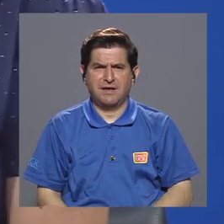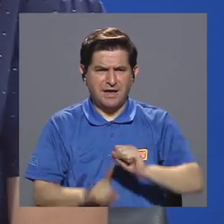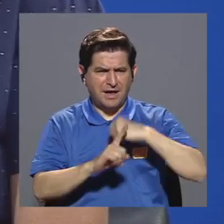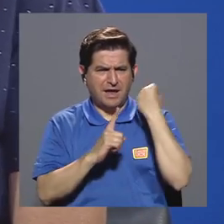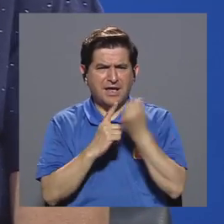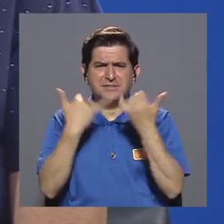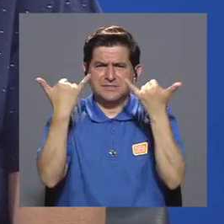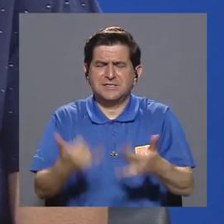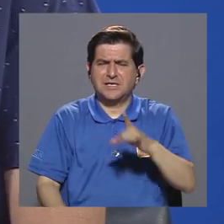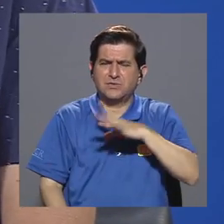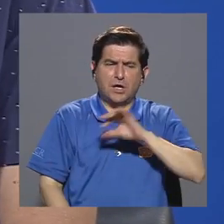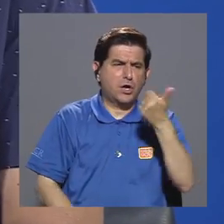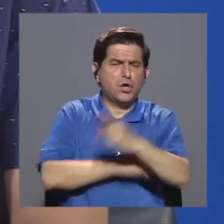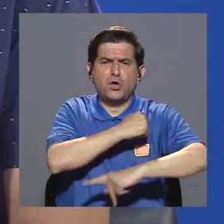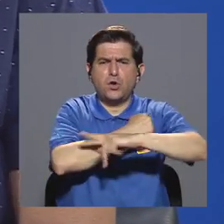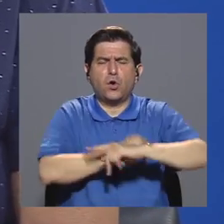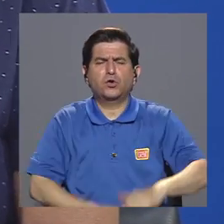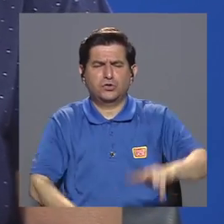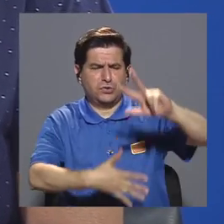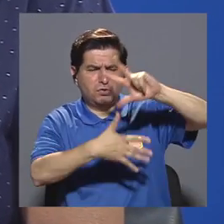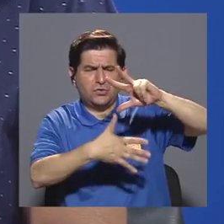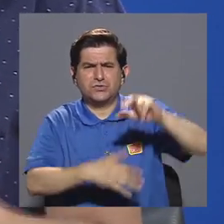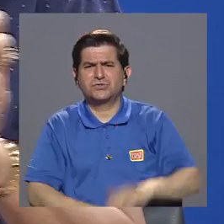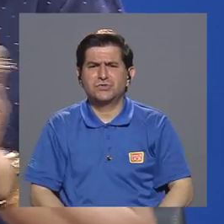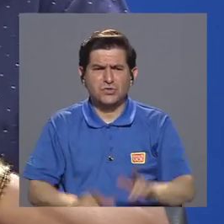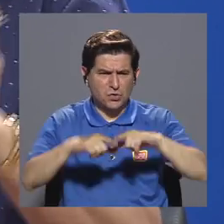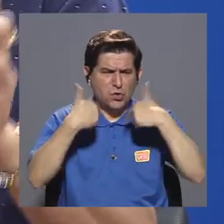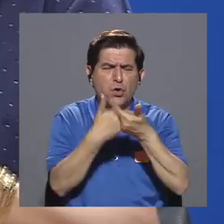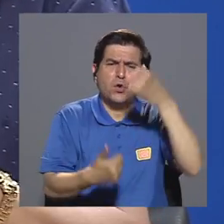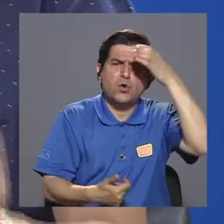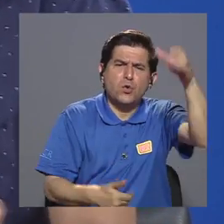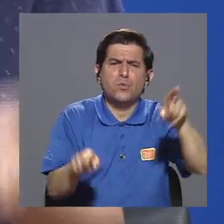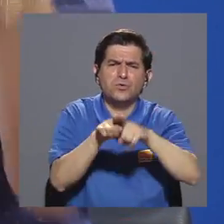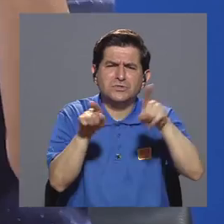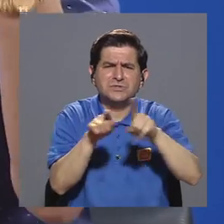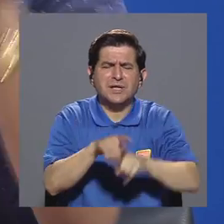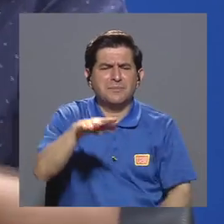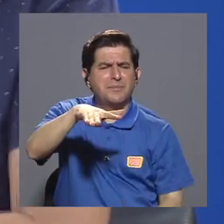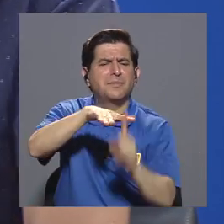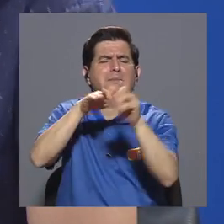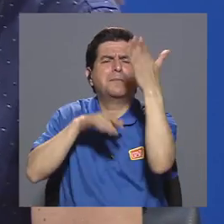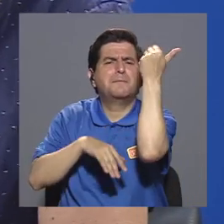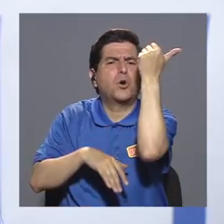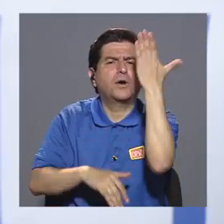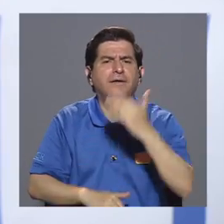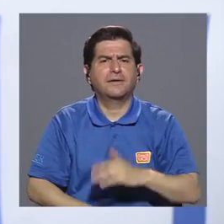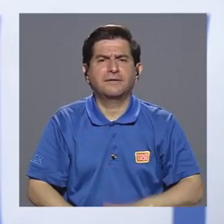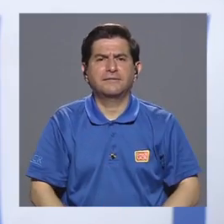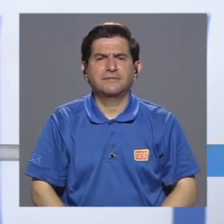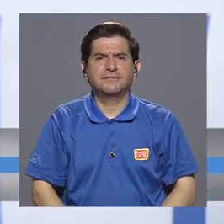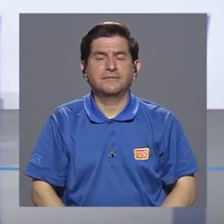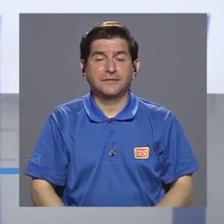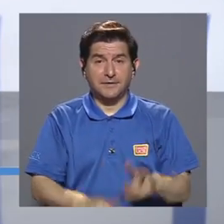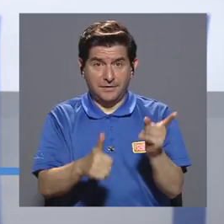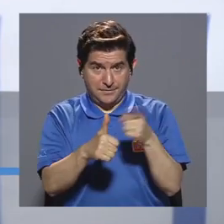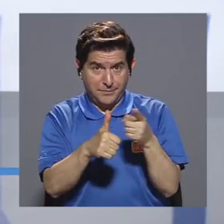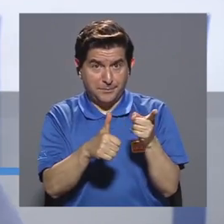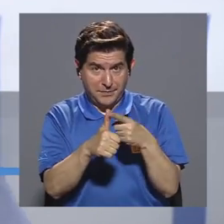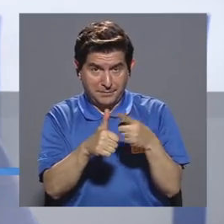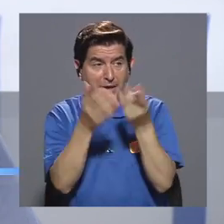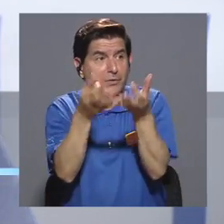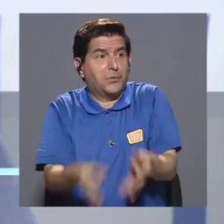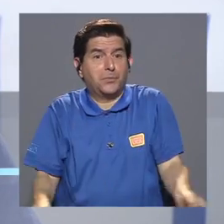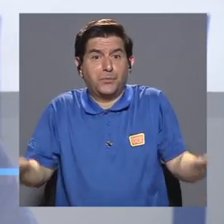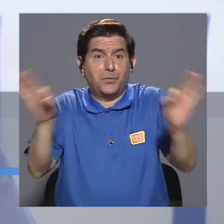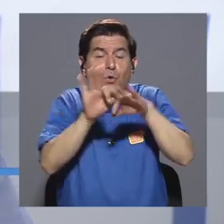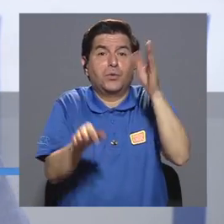situaciones como la que está viviendo Chile y otros países de América Latina, ¿por qué los sectores culturales salen a la palestra? Bueno, lo primero María,